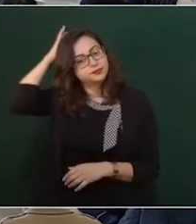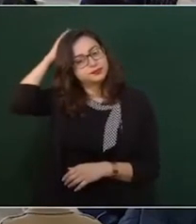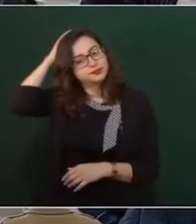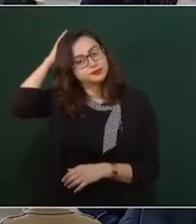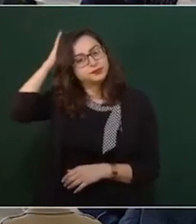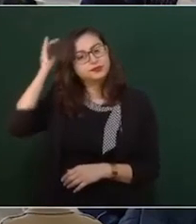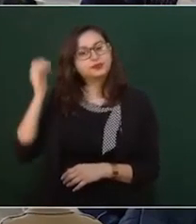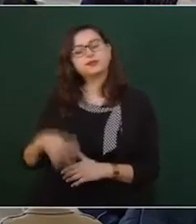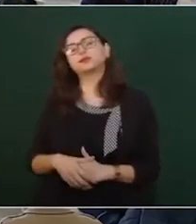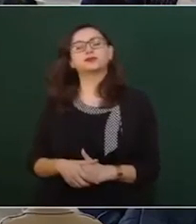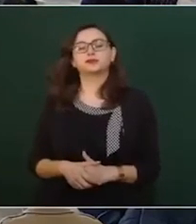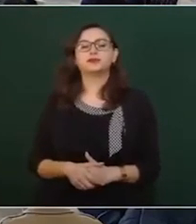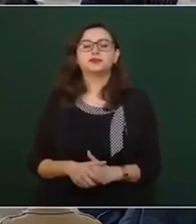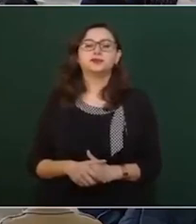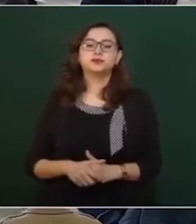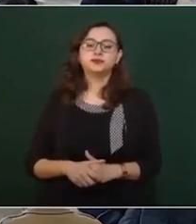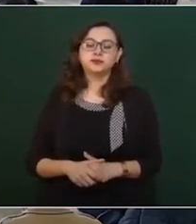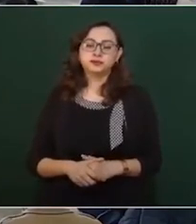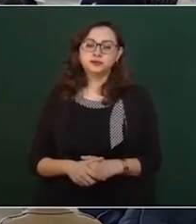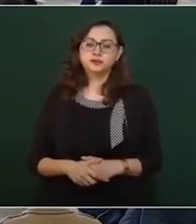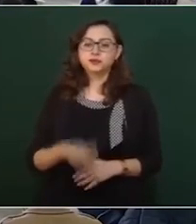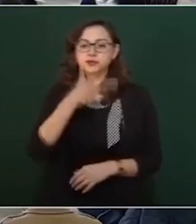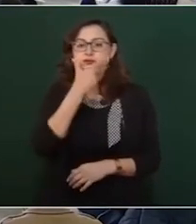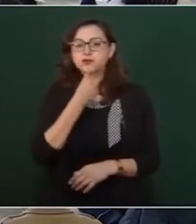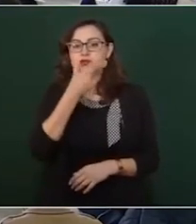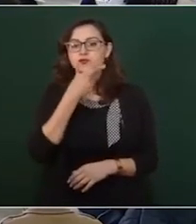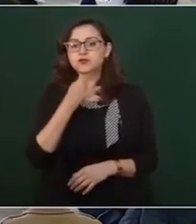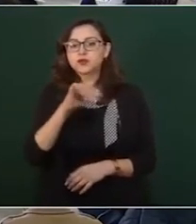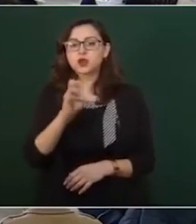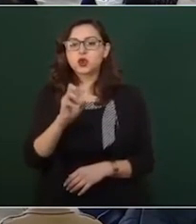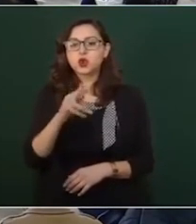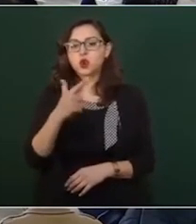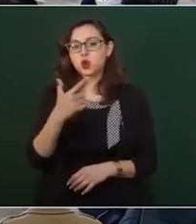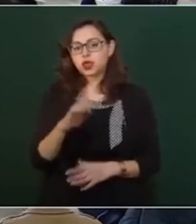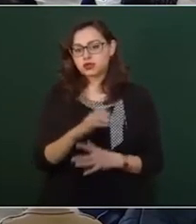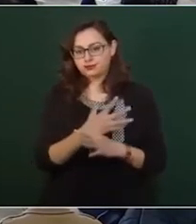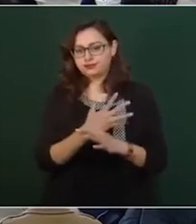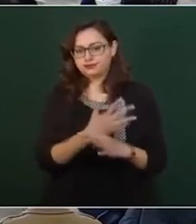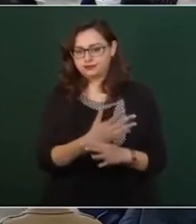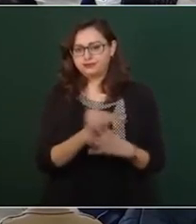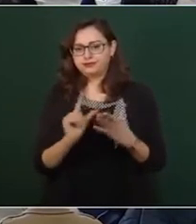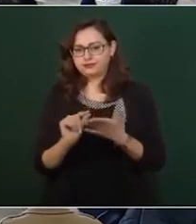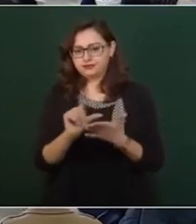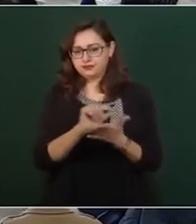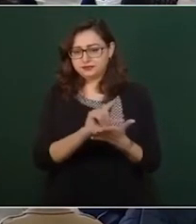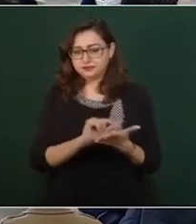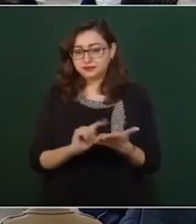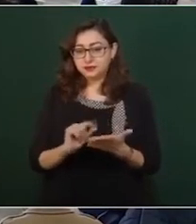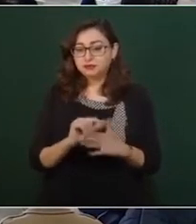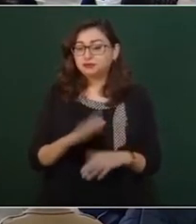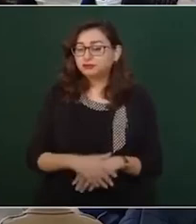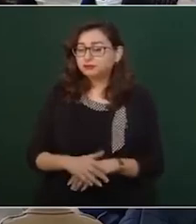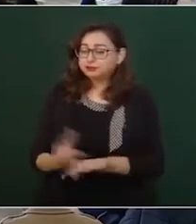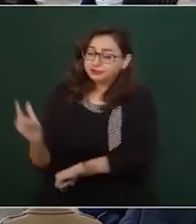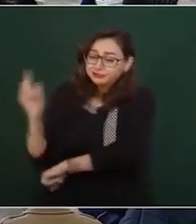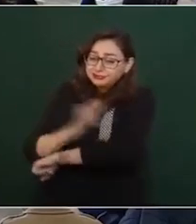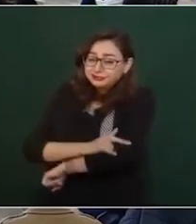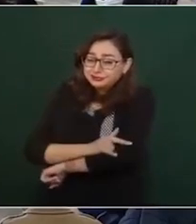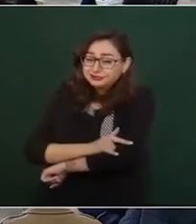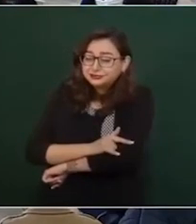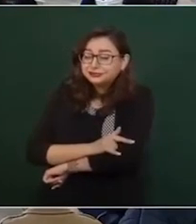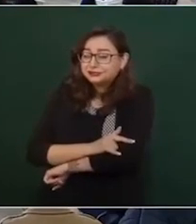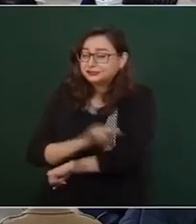Jorge, ese aeropuerto nunca funcionará.